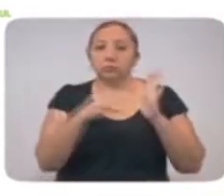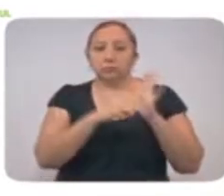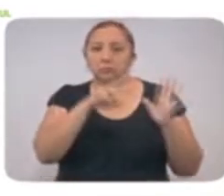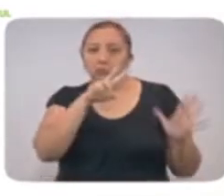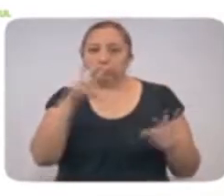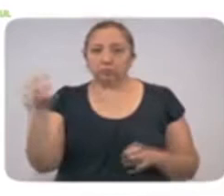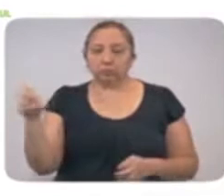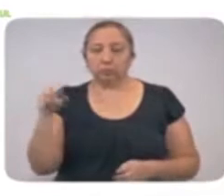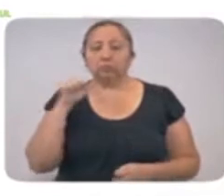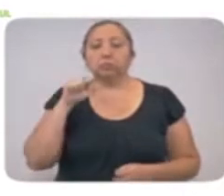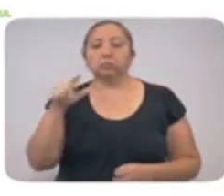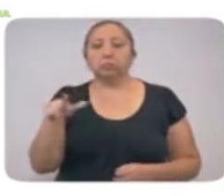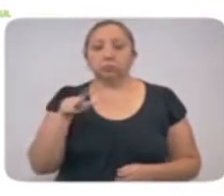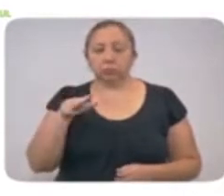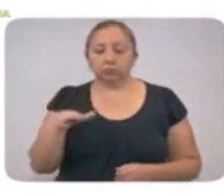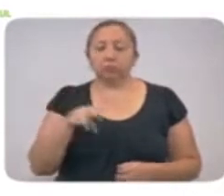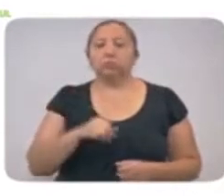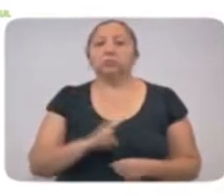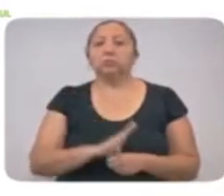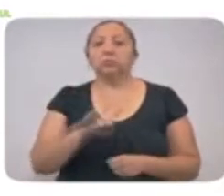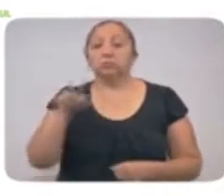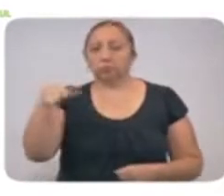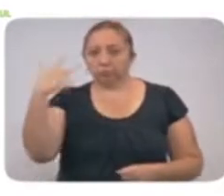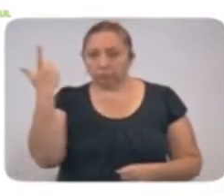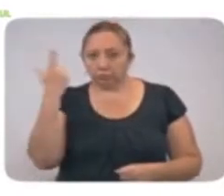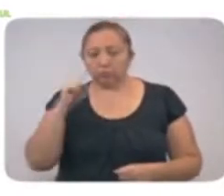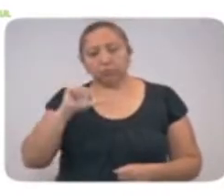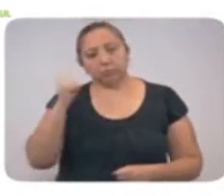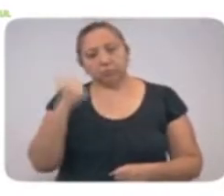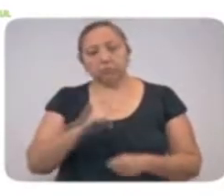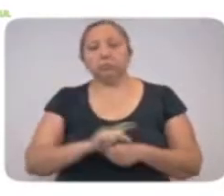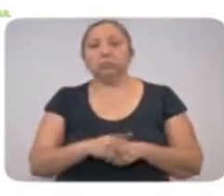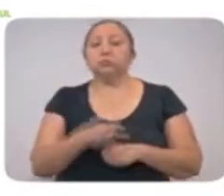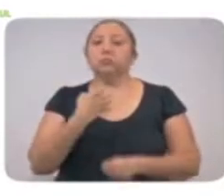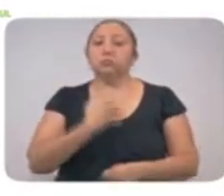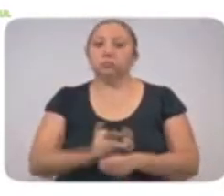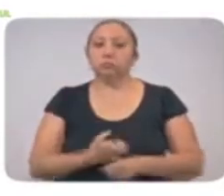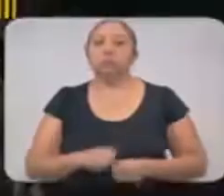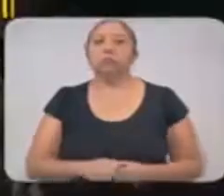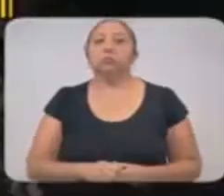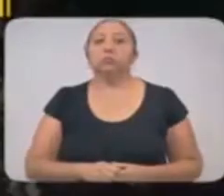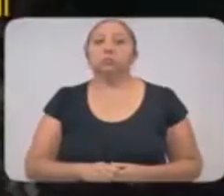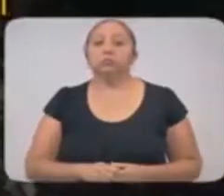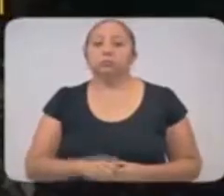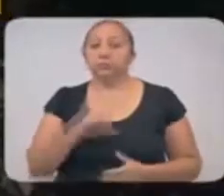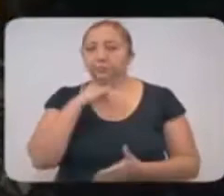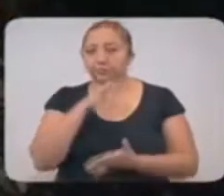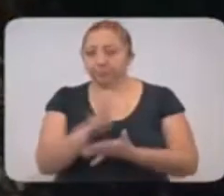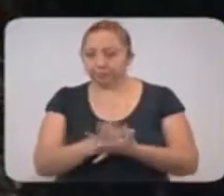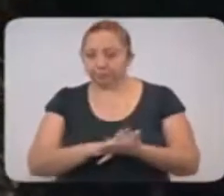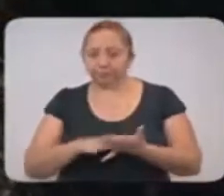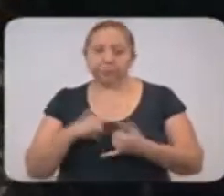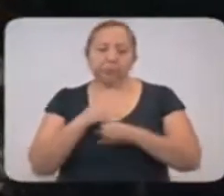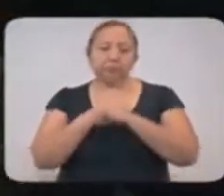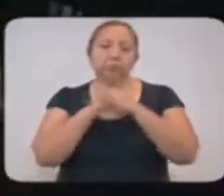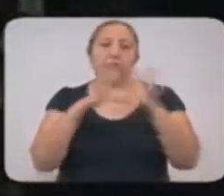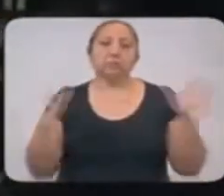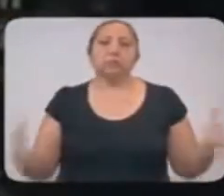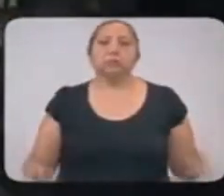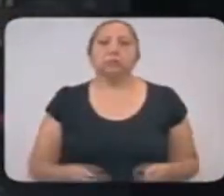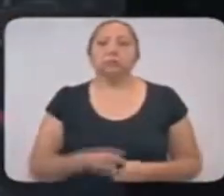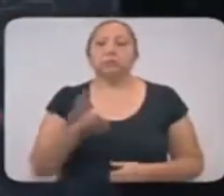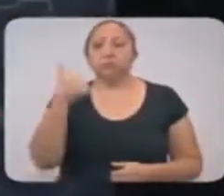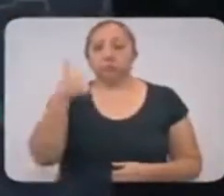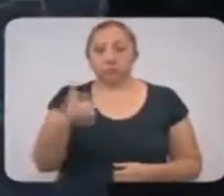,218 casos positivos, 12 de los cuales son de otro país u otro estado. Lamentablemente en este parte médico